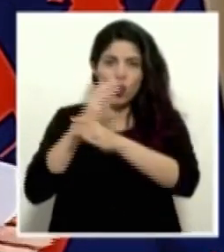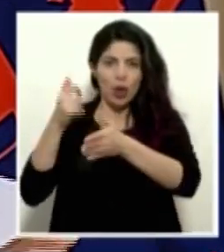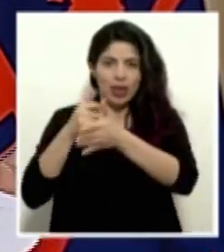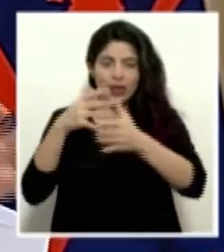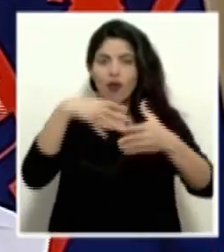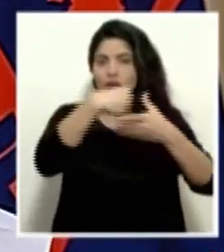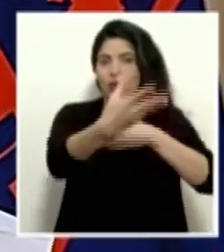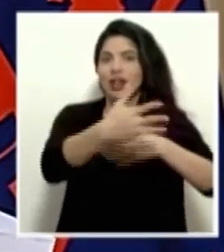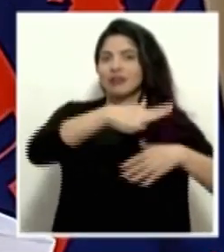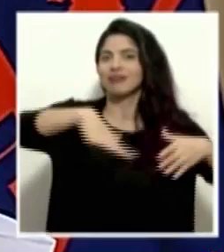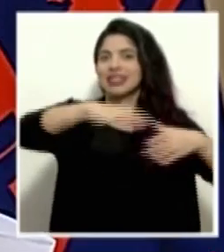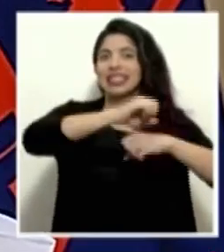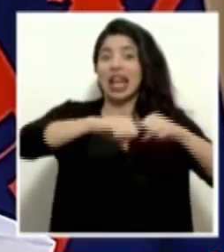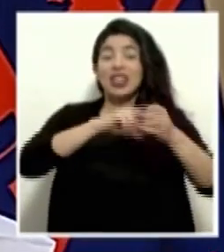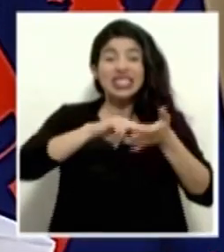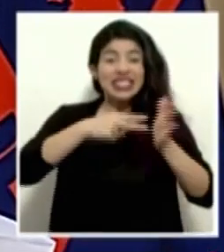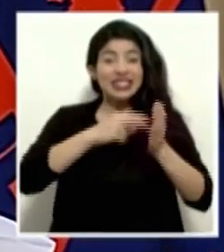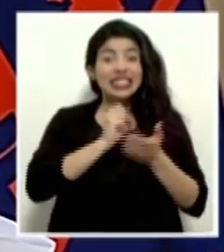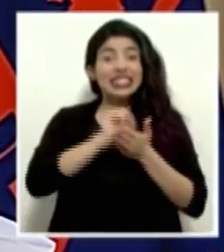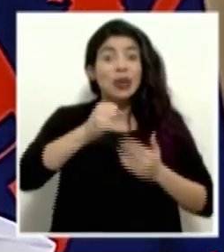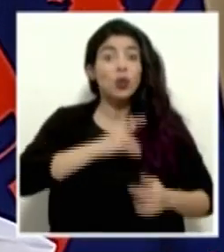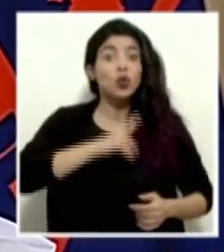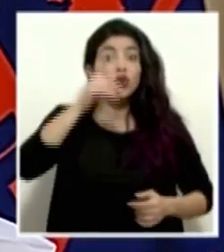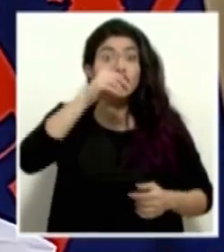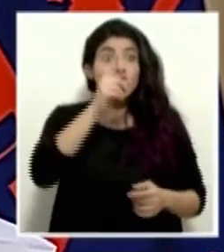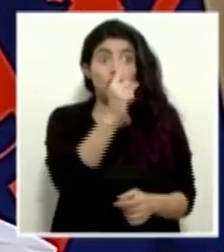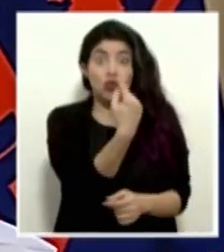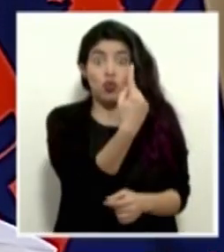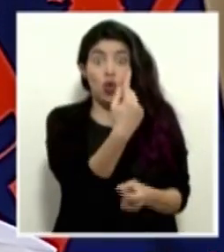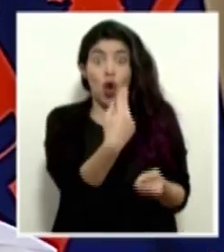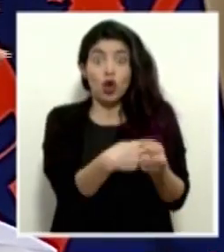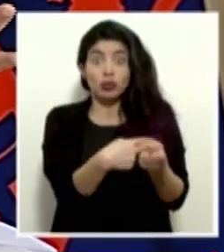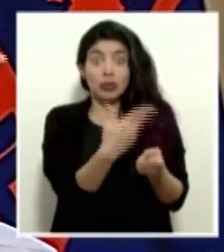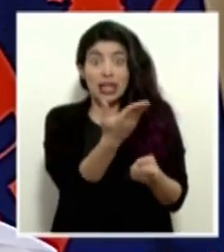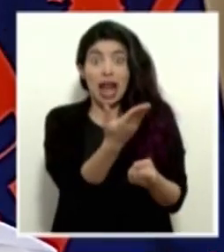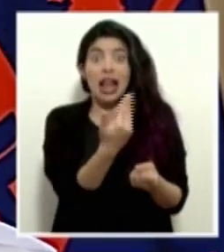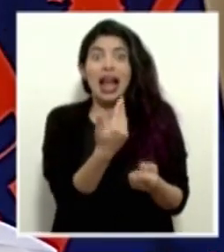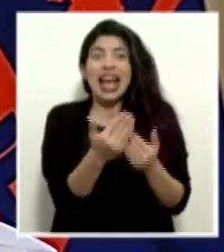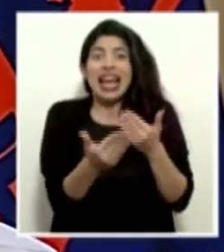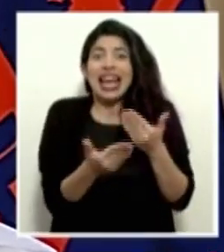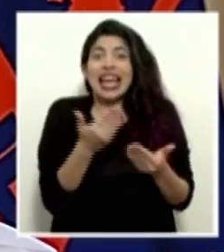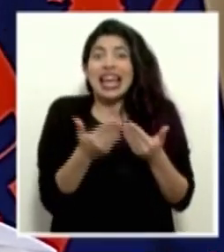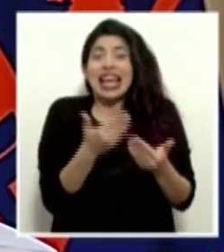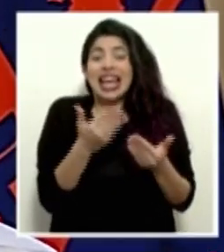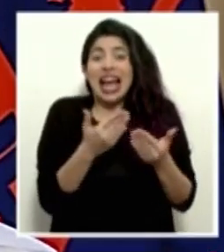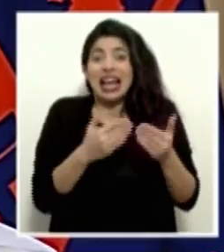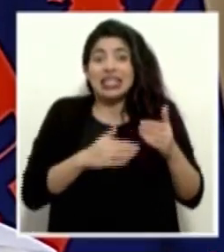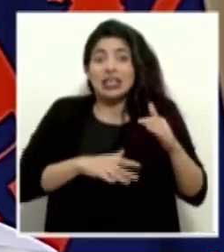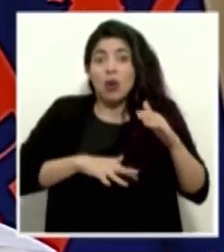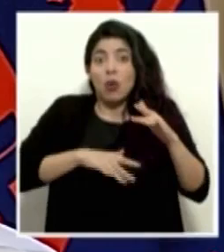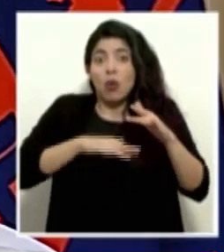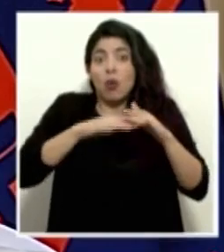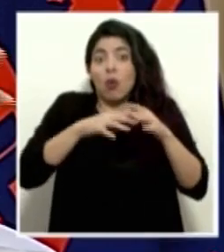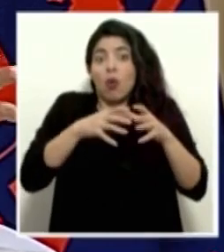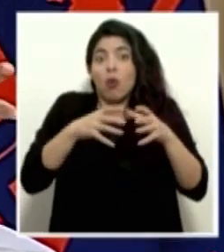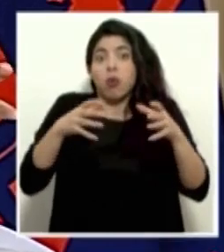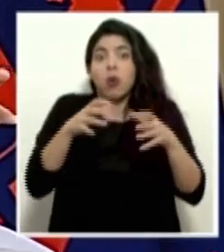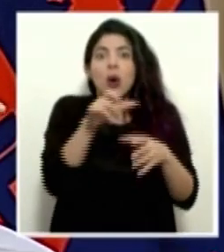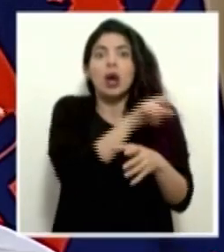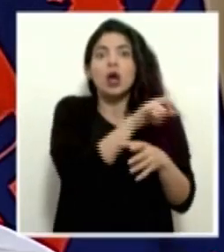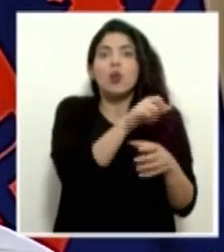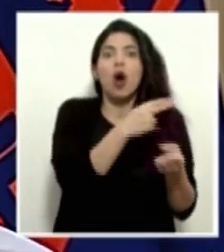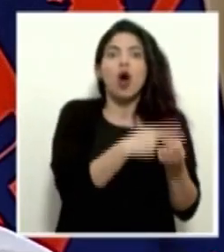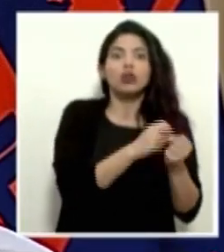intensivos. O sea, ya el San Juan de Dios por sí solo está acercándose al volumen de pacientes que maneja